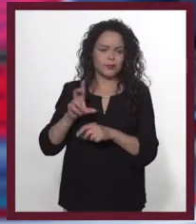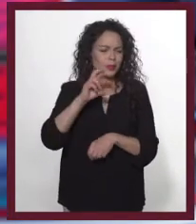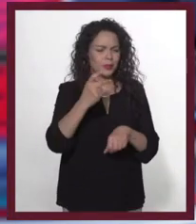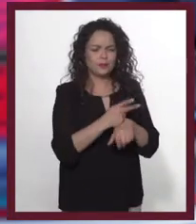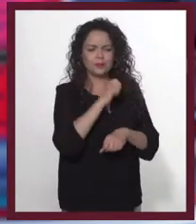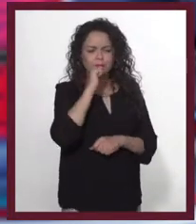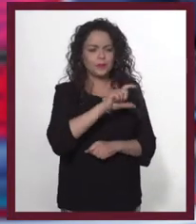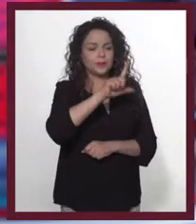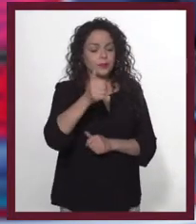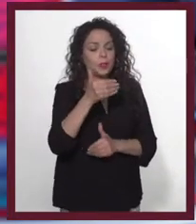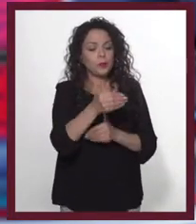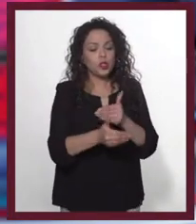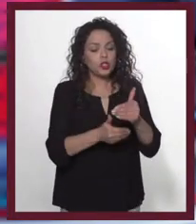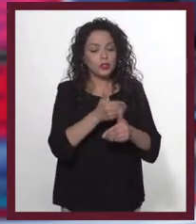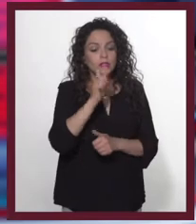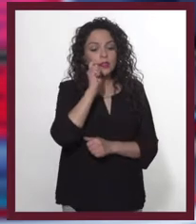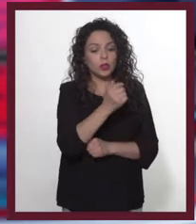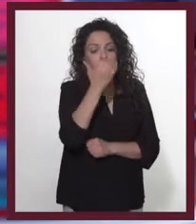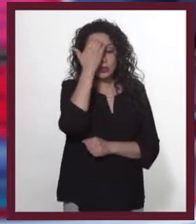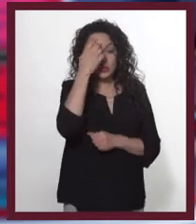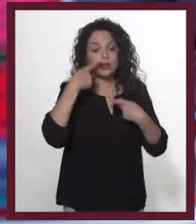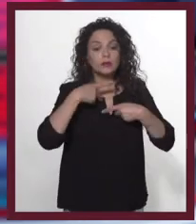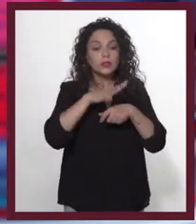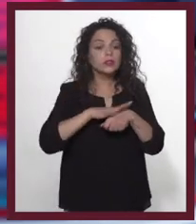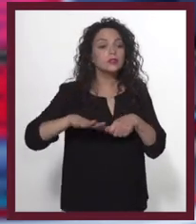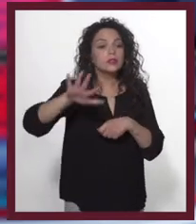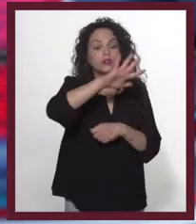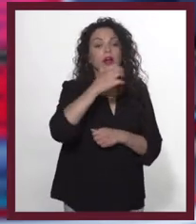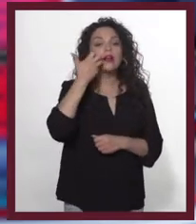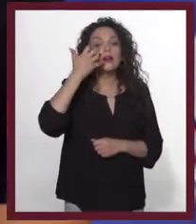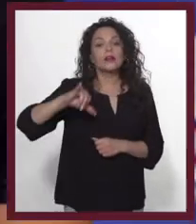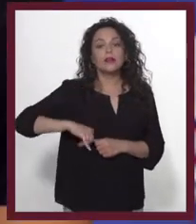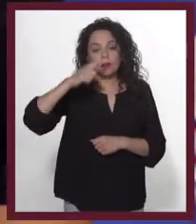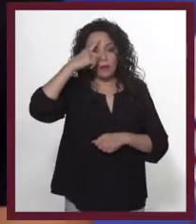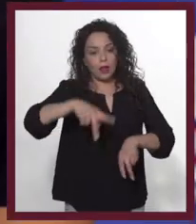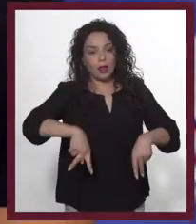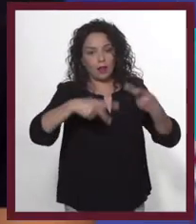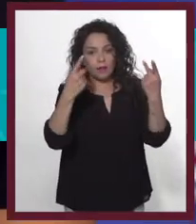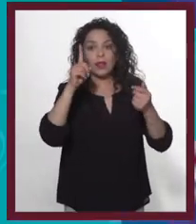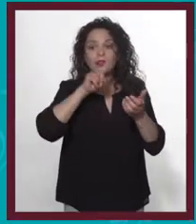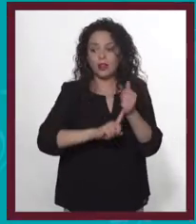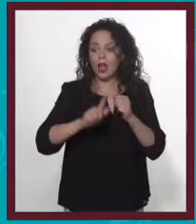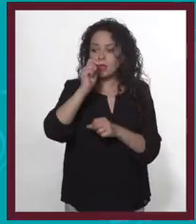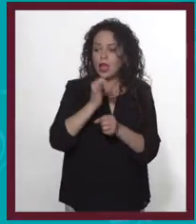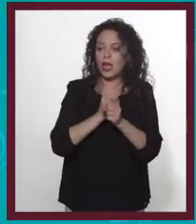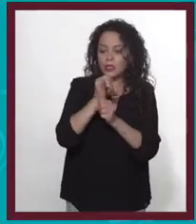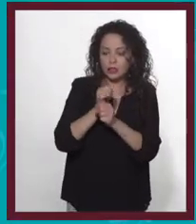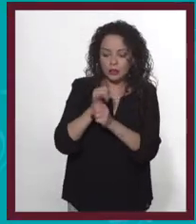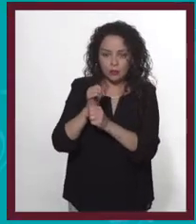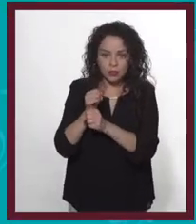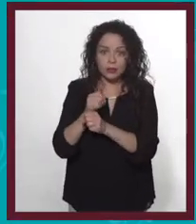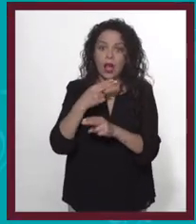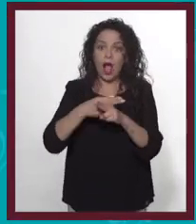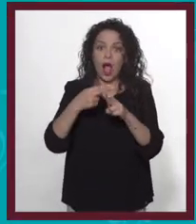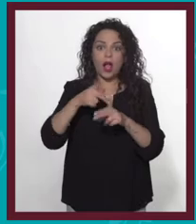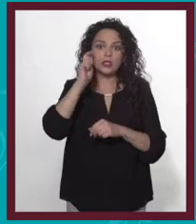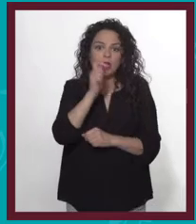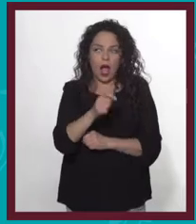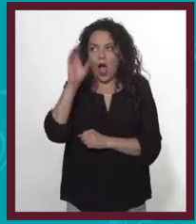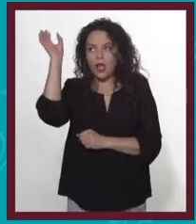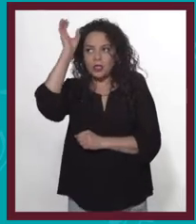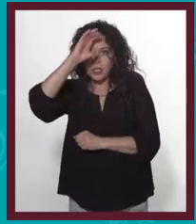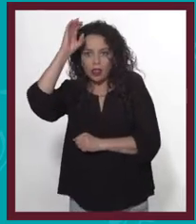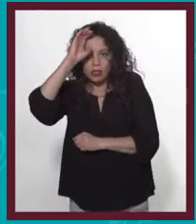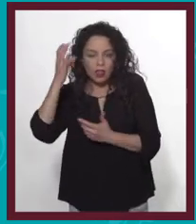Luego viene la etapa del proceso donde conocemos bien al público al que queremos llegar. Eso incluye investigar, incluso de manera